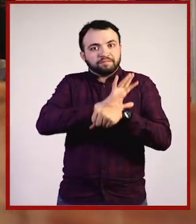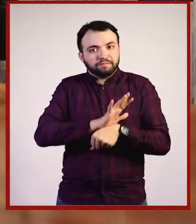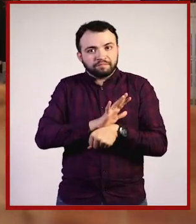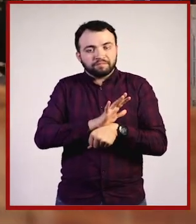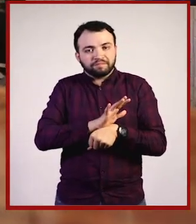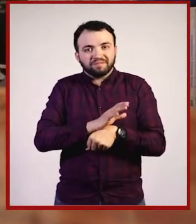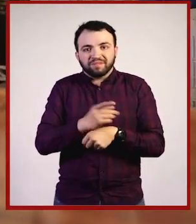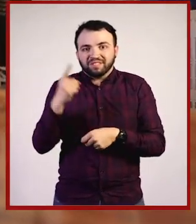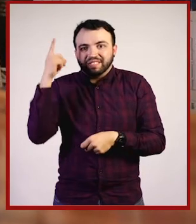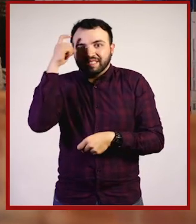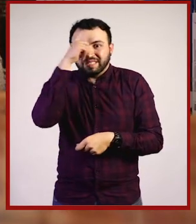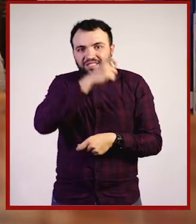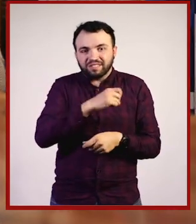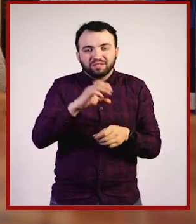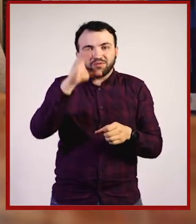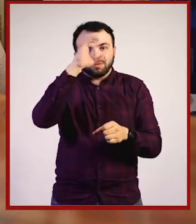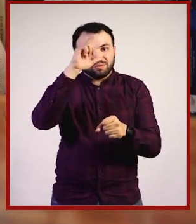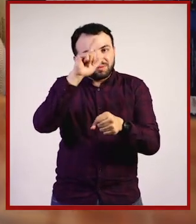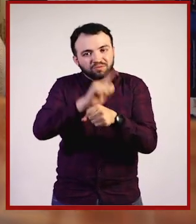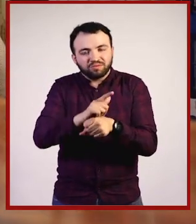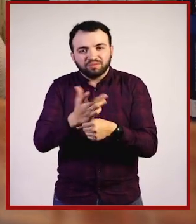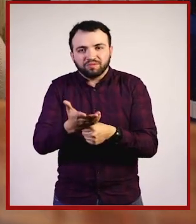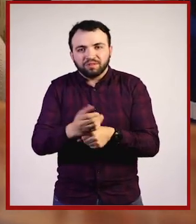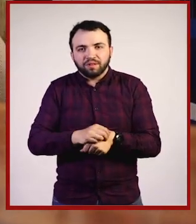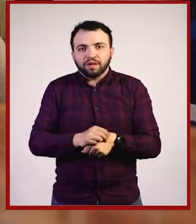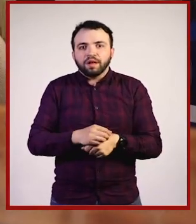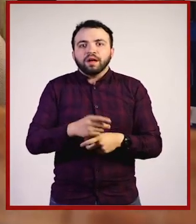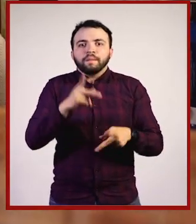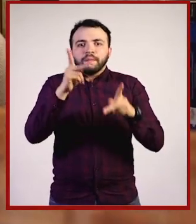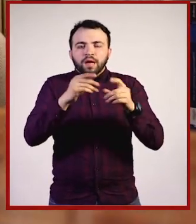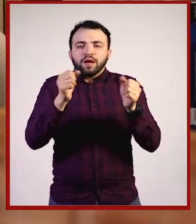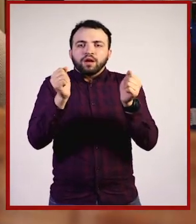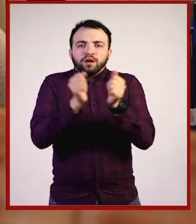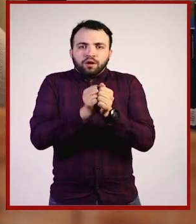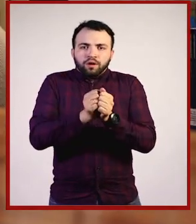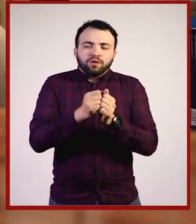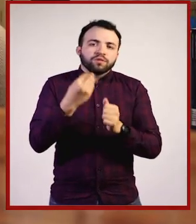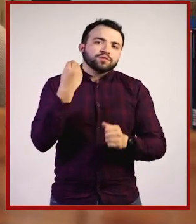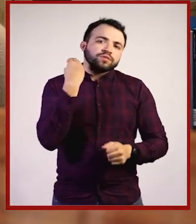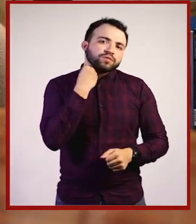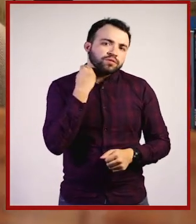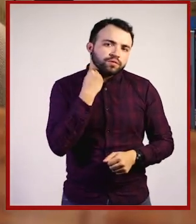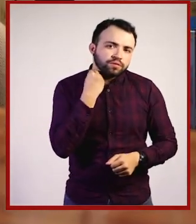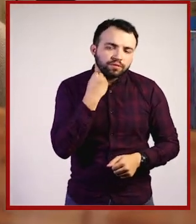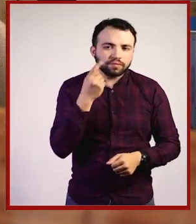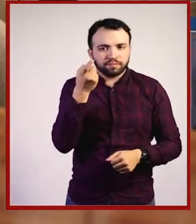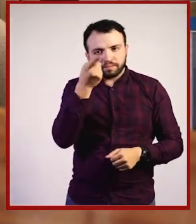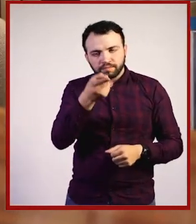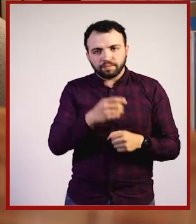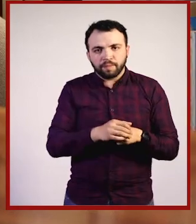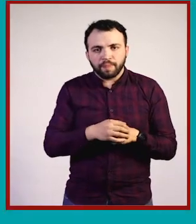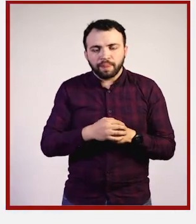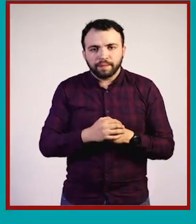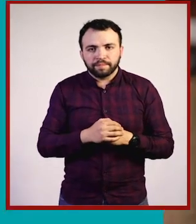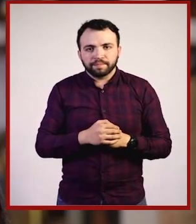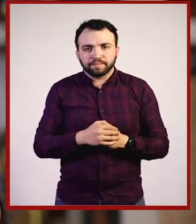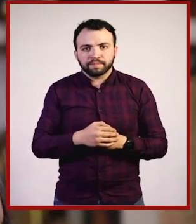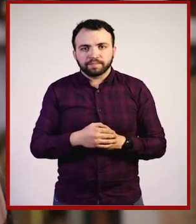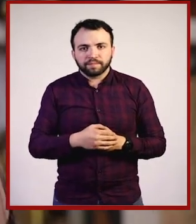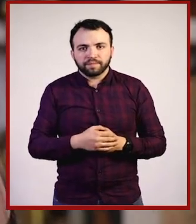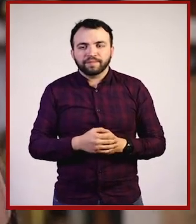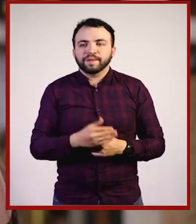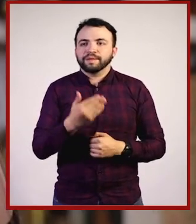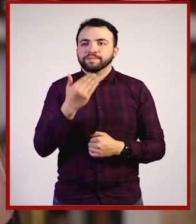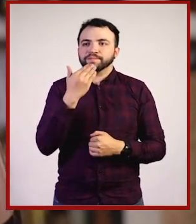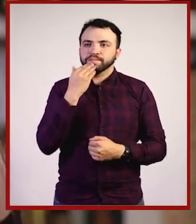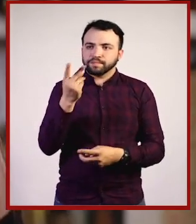todo el manejo del espacio público. Hablaremos con Gildardo Rábago, abogado penalista y socio de Rábago y Mena Abogados. Gildardo,